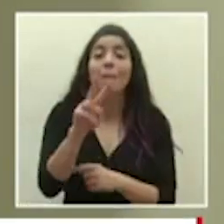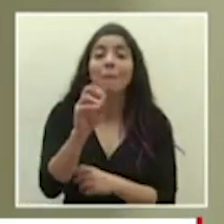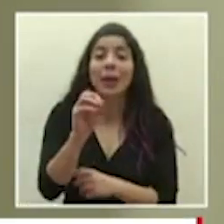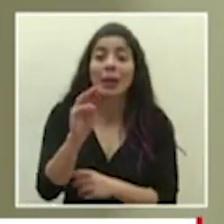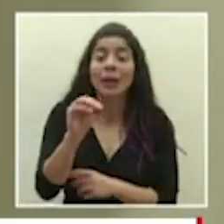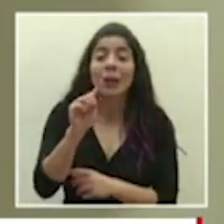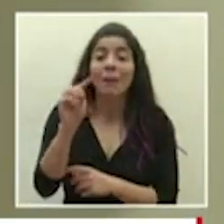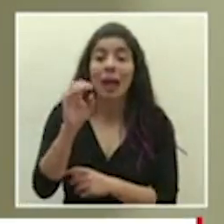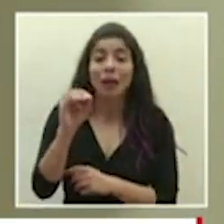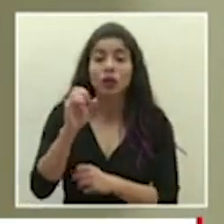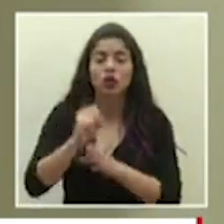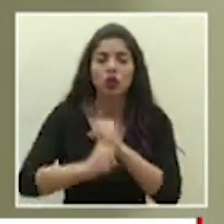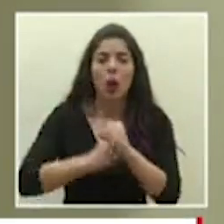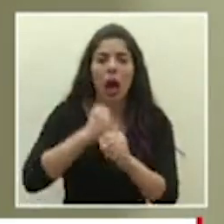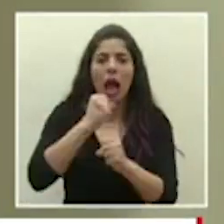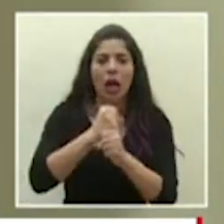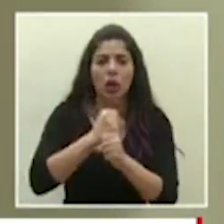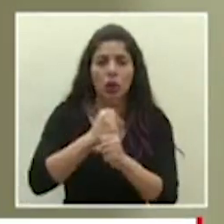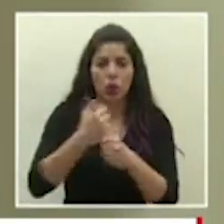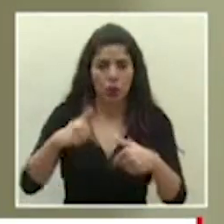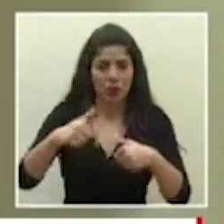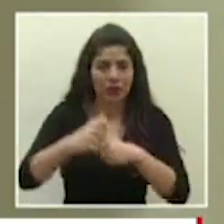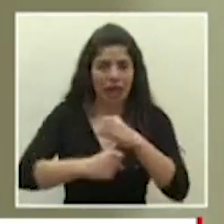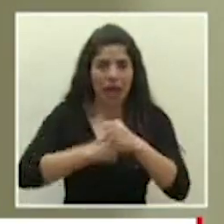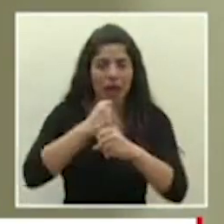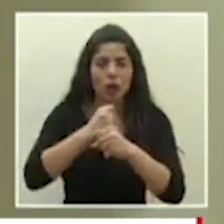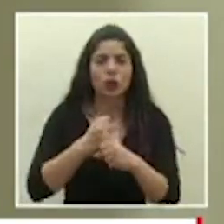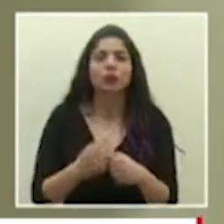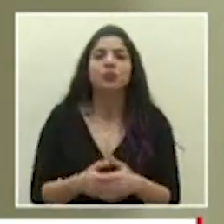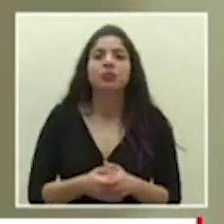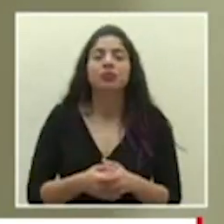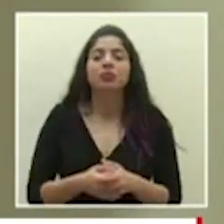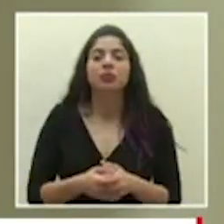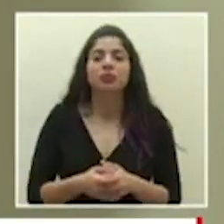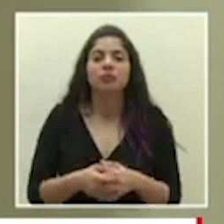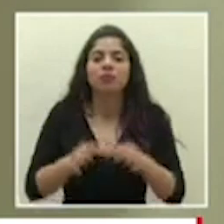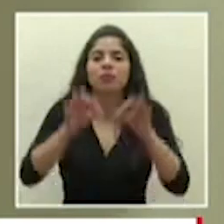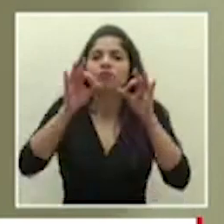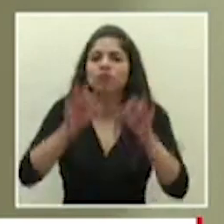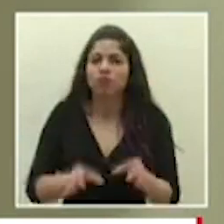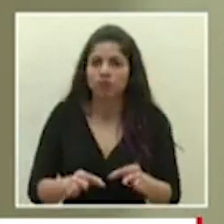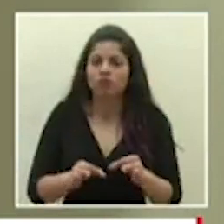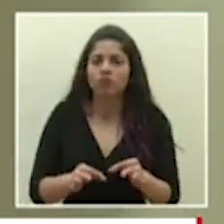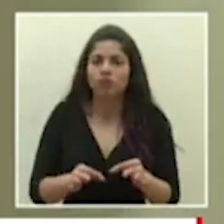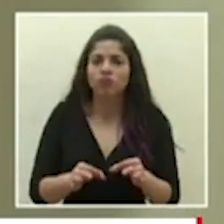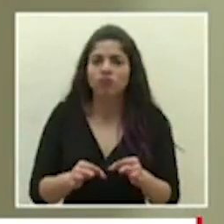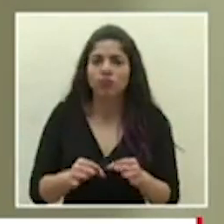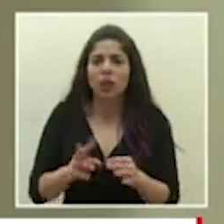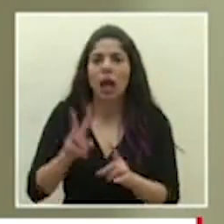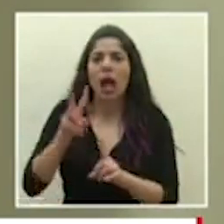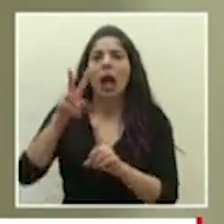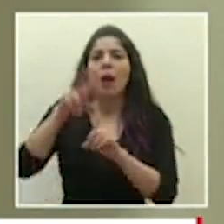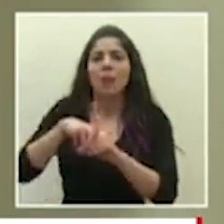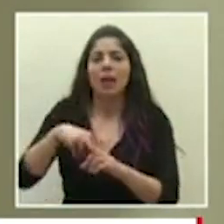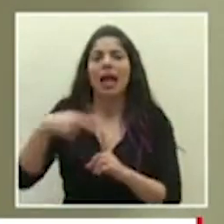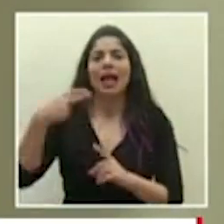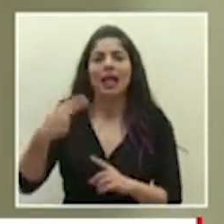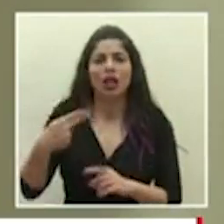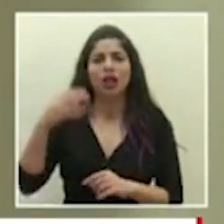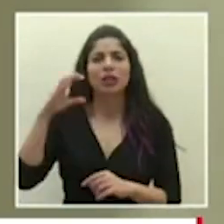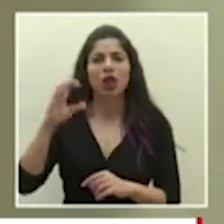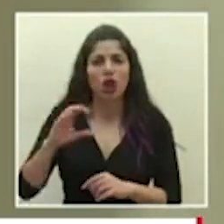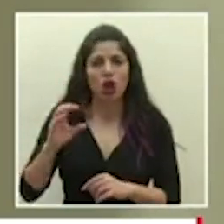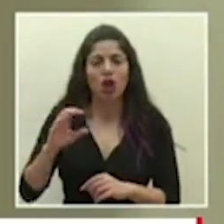año en curso se tomó la decisión de aplicarle la hidroxicloroquina